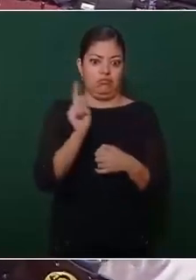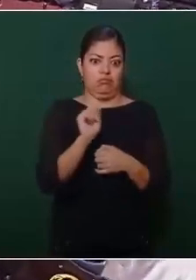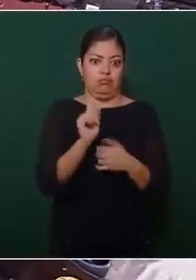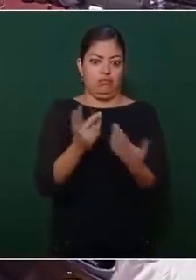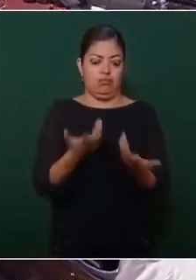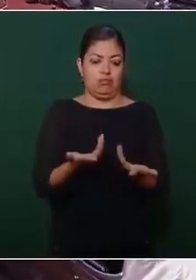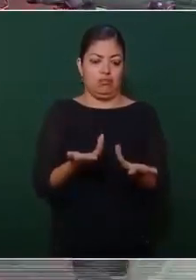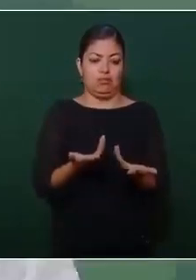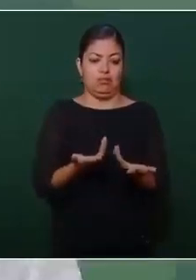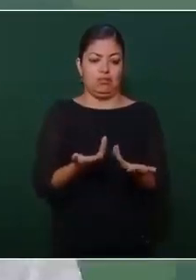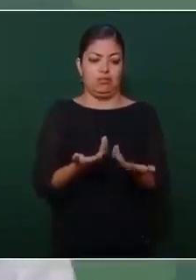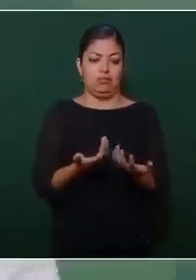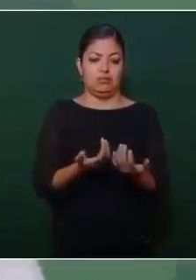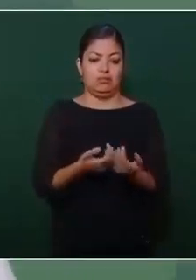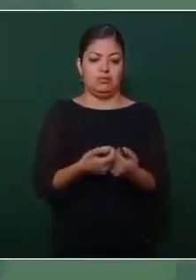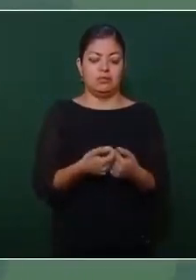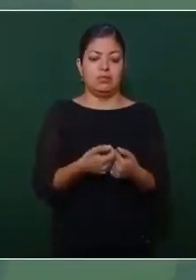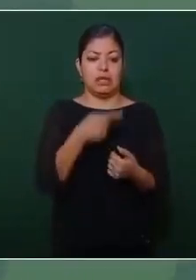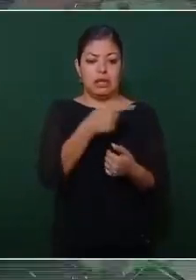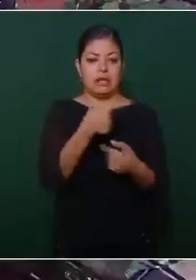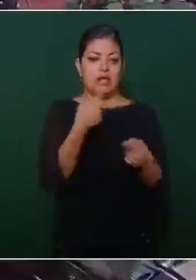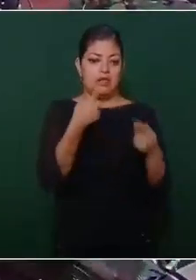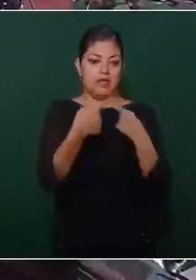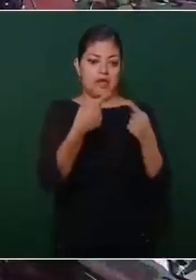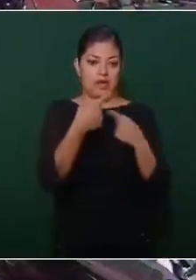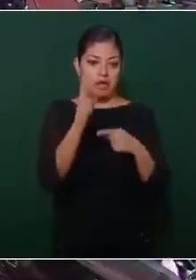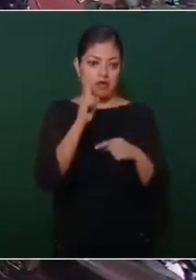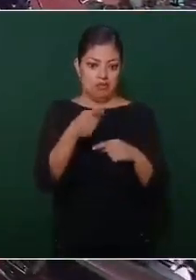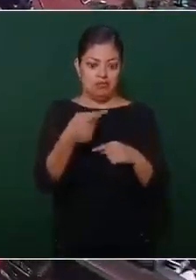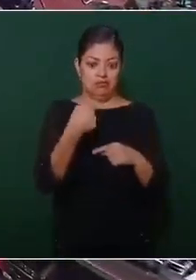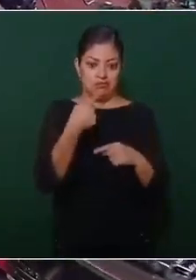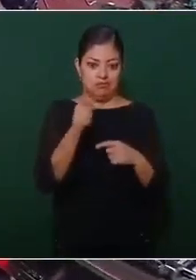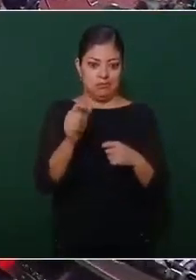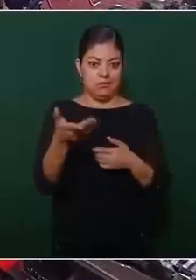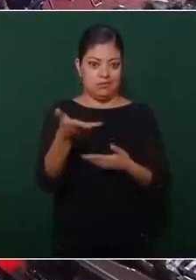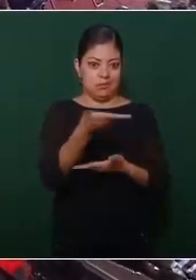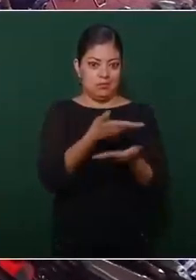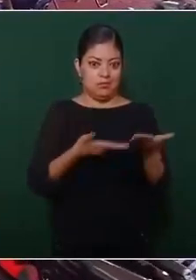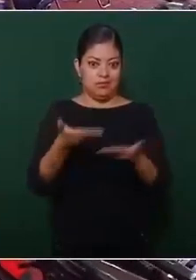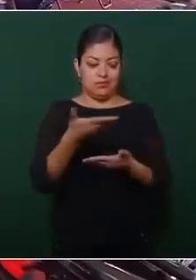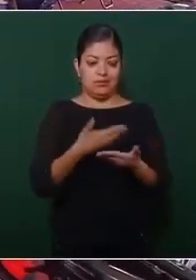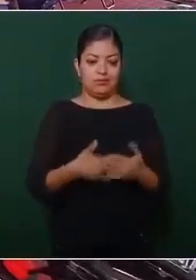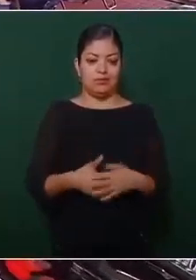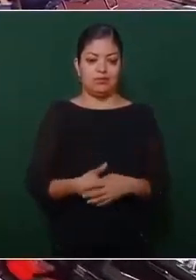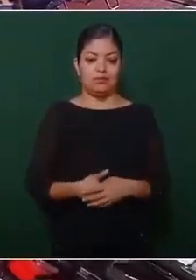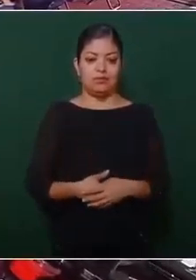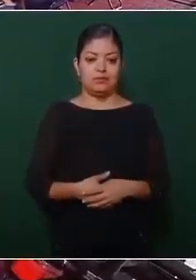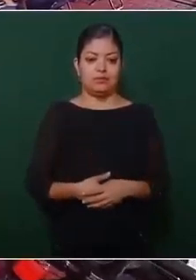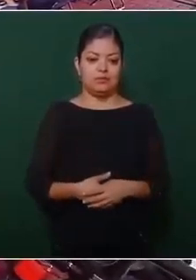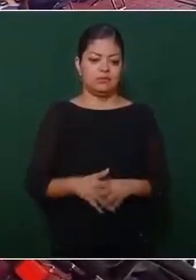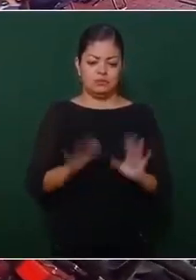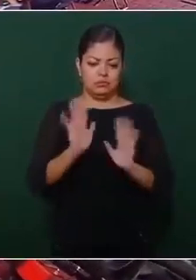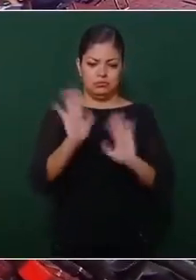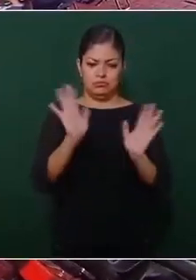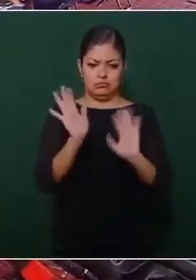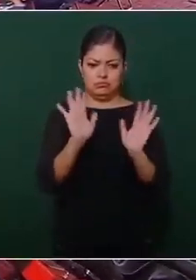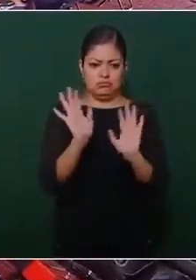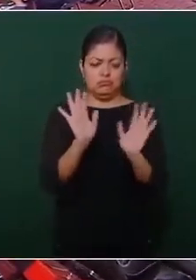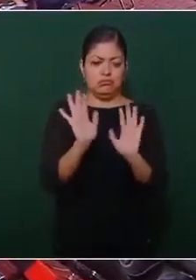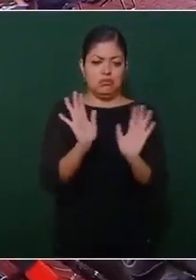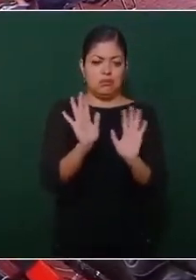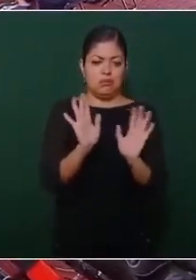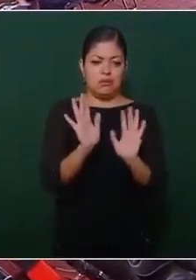diálogo circular tampoco. ¿Para la acción? ¿La incidencia, perdón? Sí, no, no, no, no.